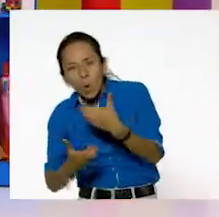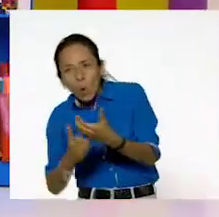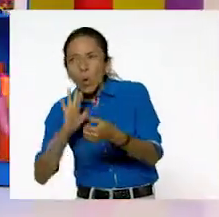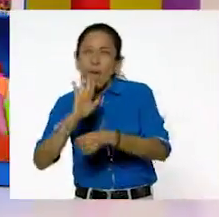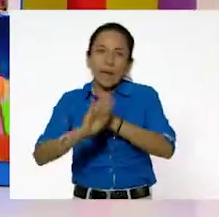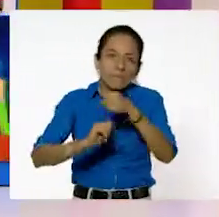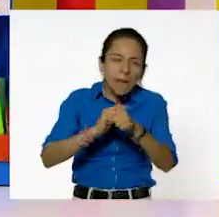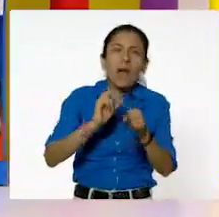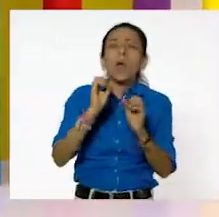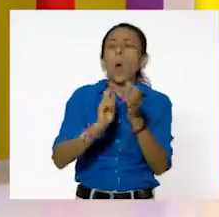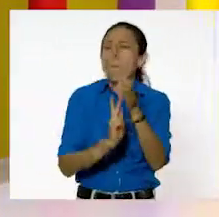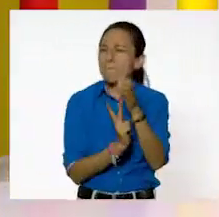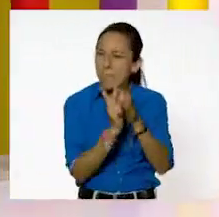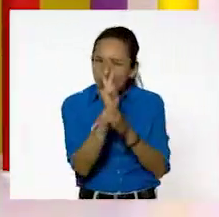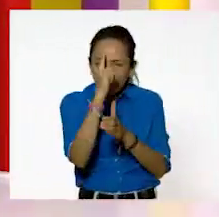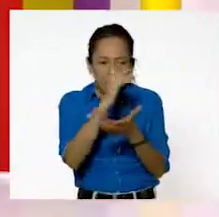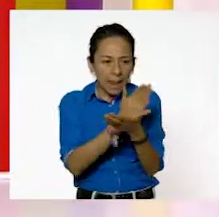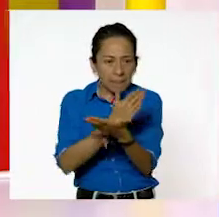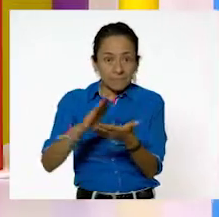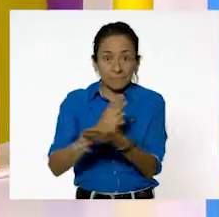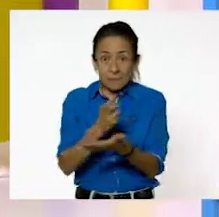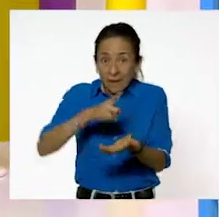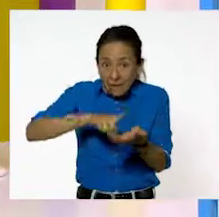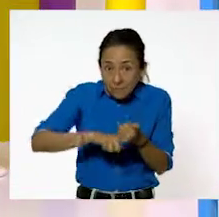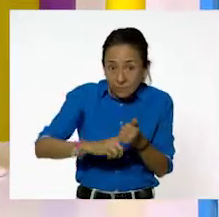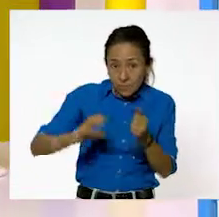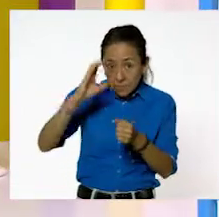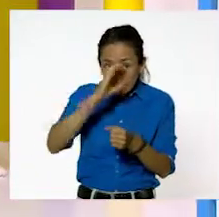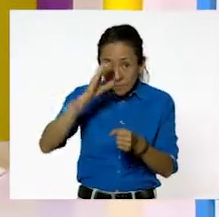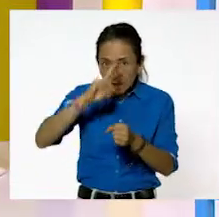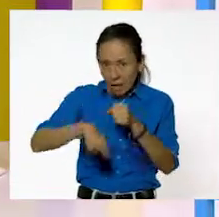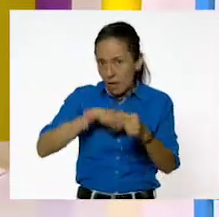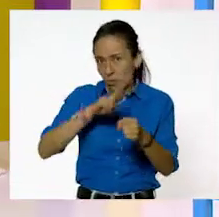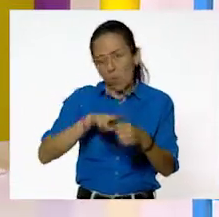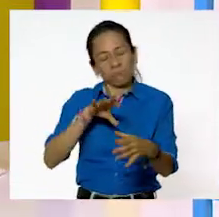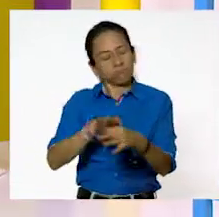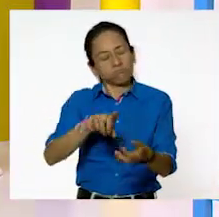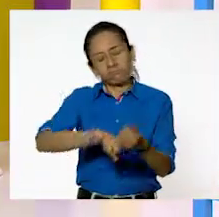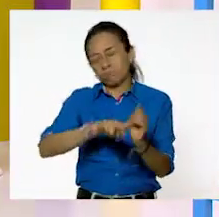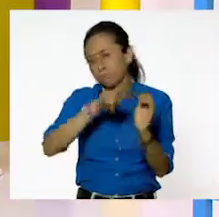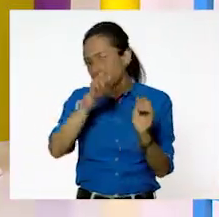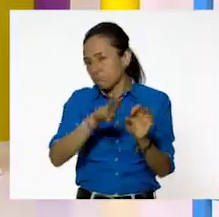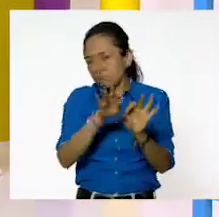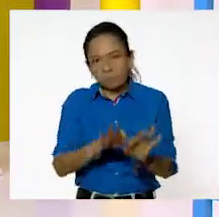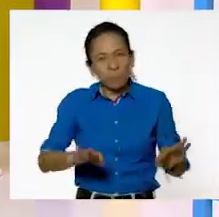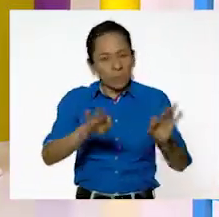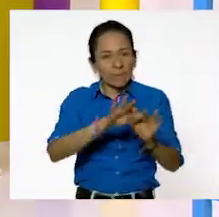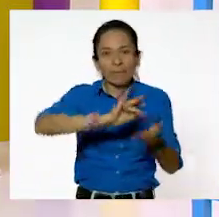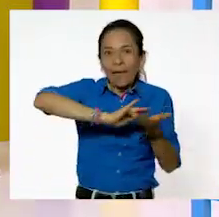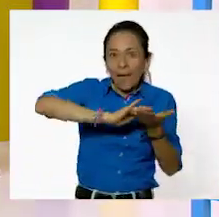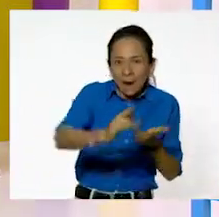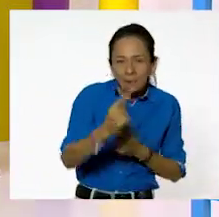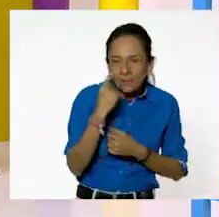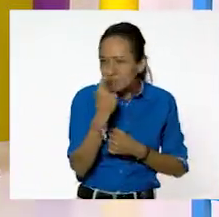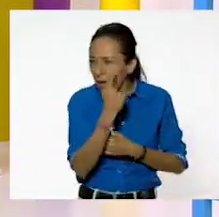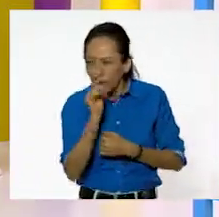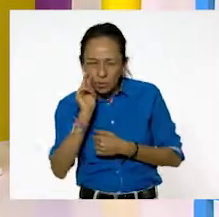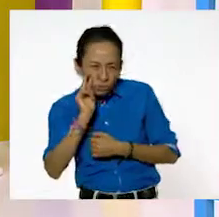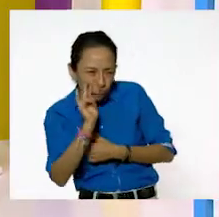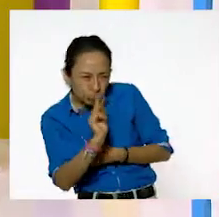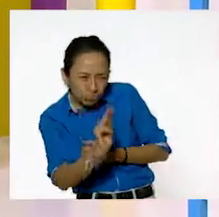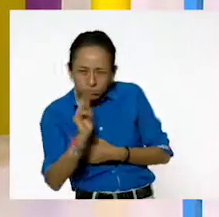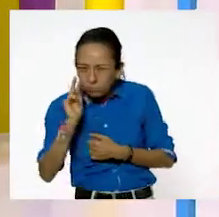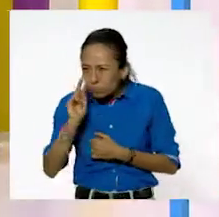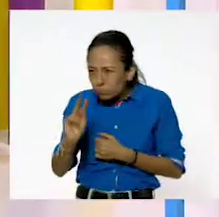Clasificar es súper importante para las ciencias naturales. A partir de la observación, podemos establecer qué características comparten